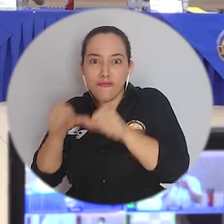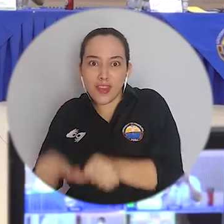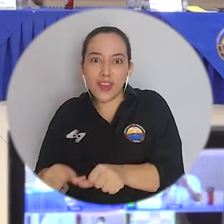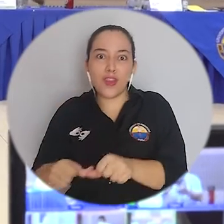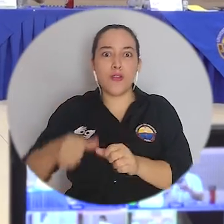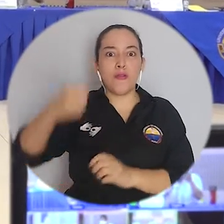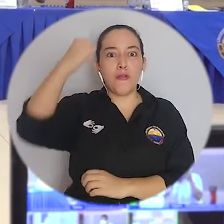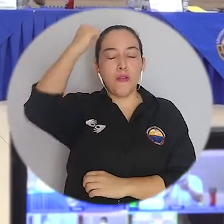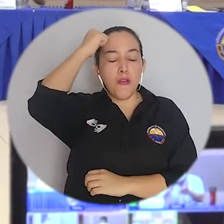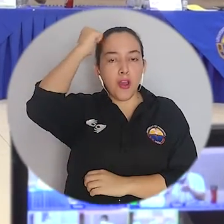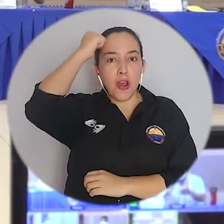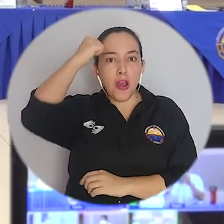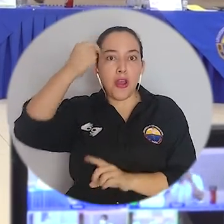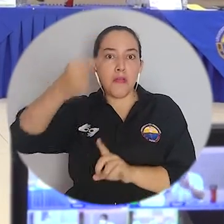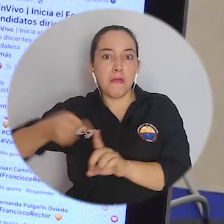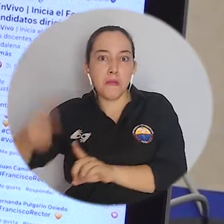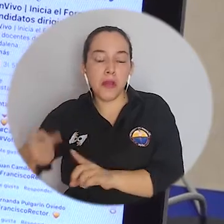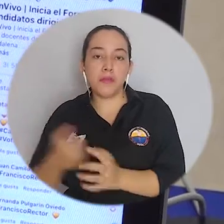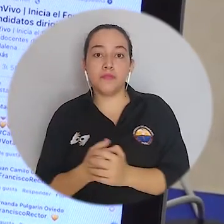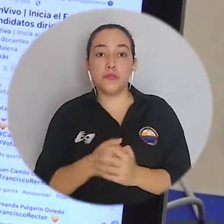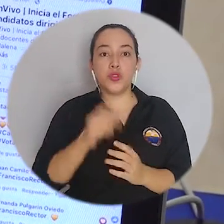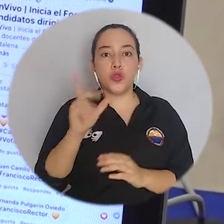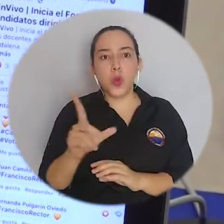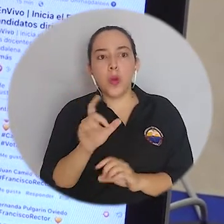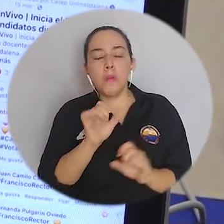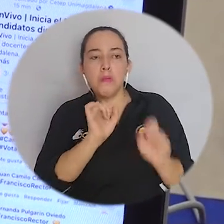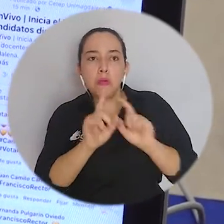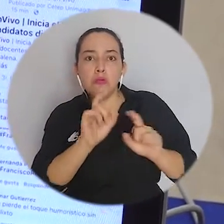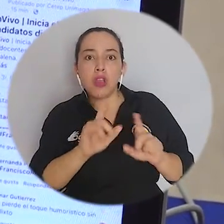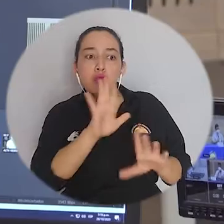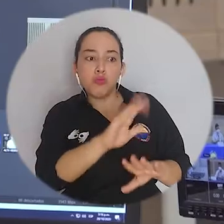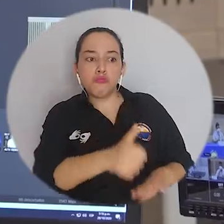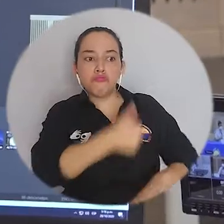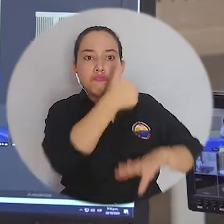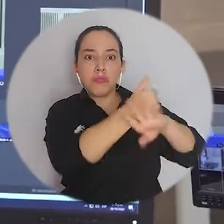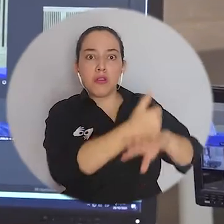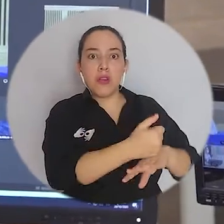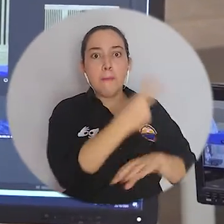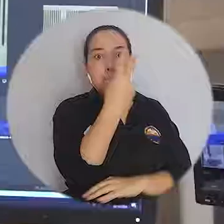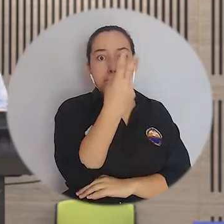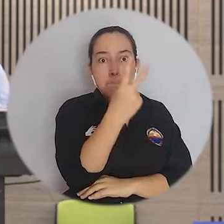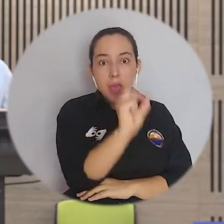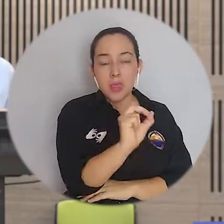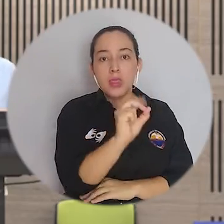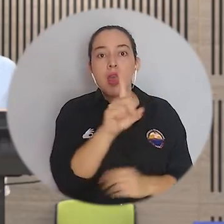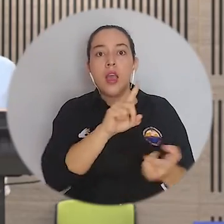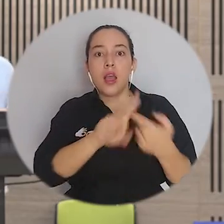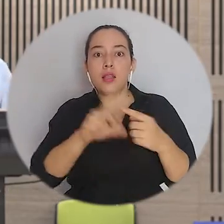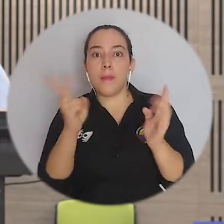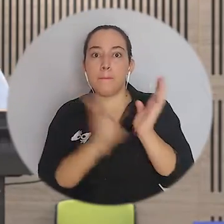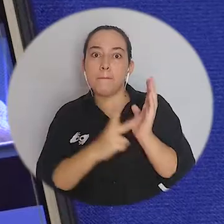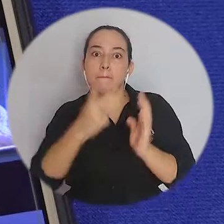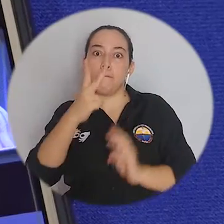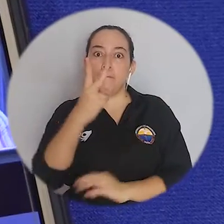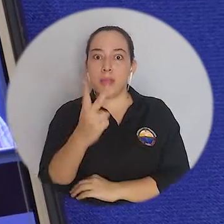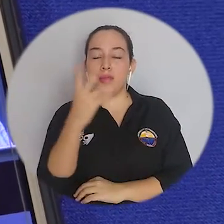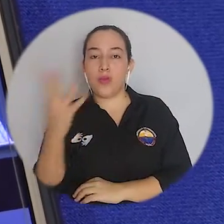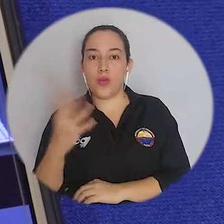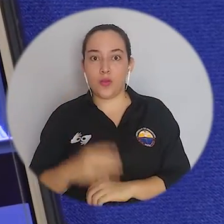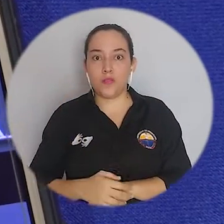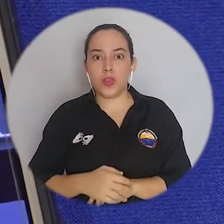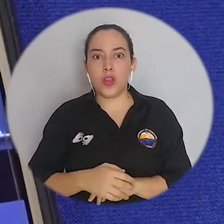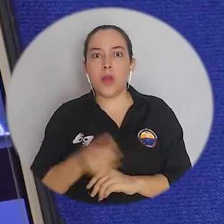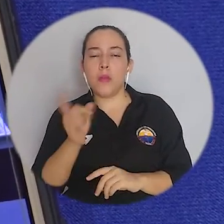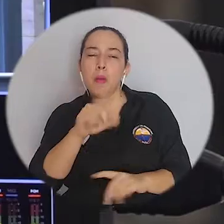ocasionales y catedráticos conocieron las propuestas de los candidatos a la rectoría 2020-2024 a través de la transmisión de Facebook